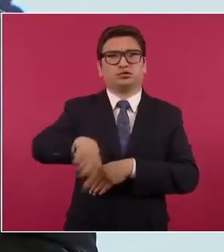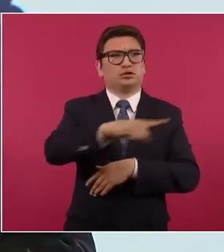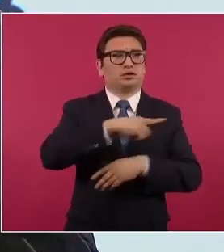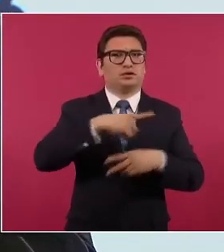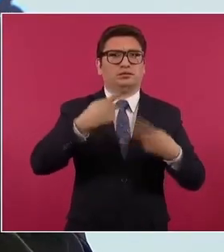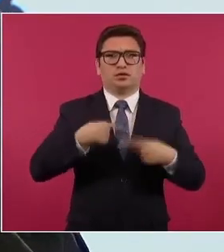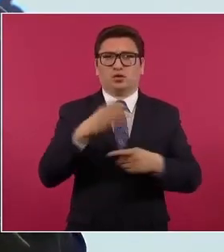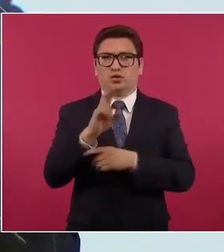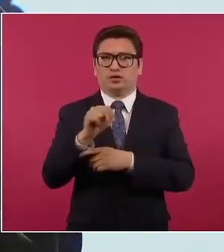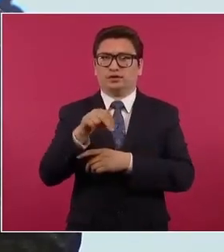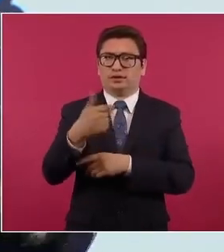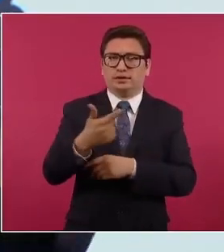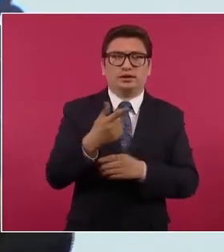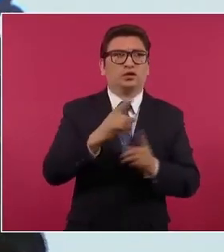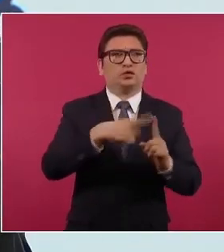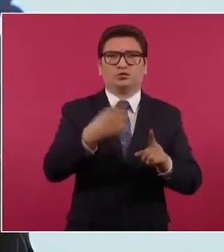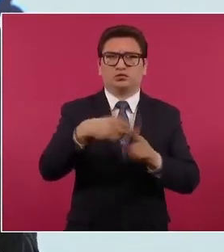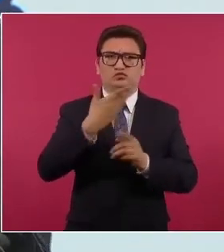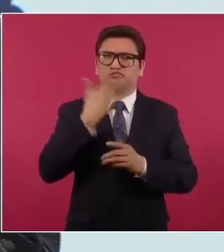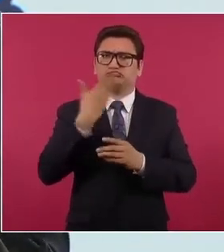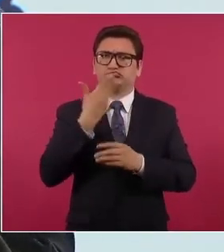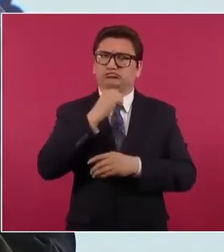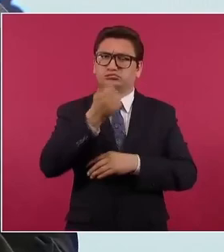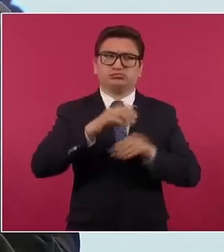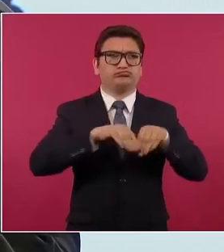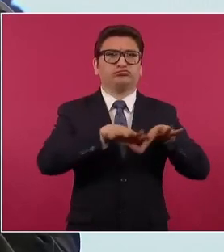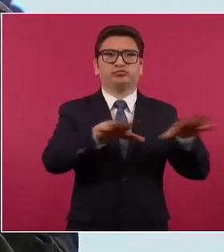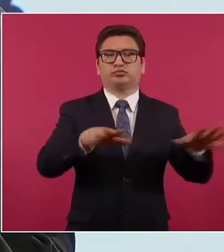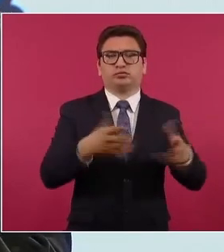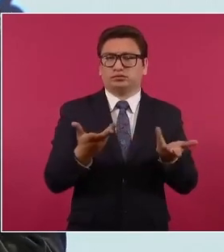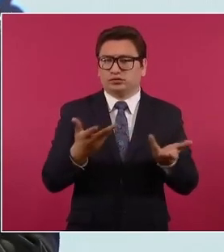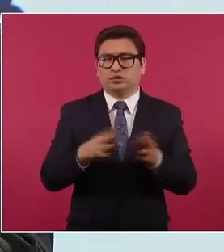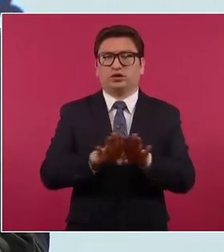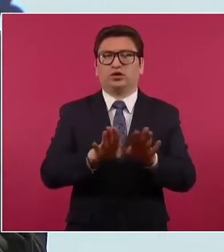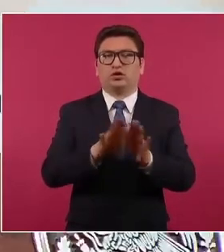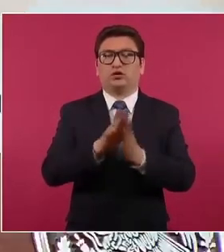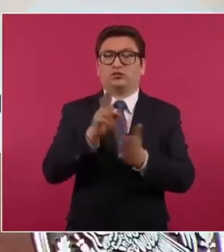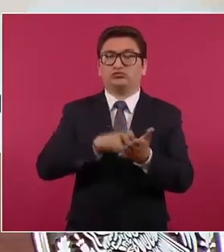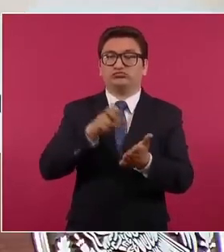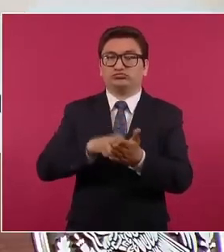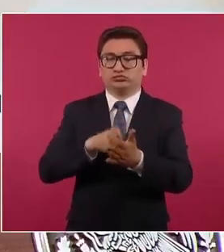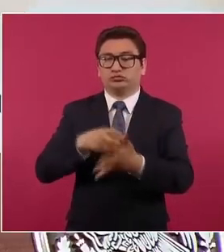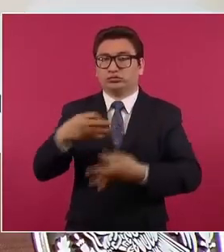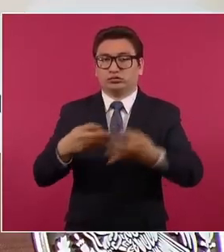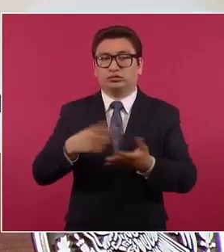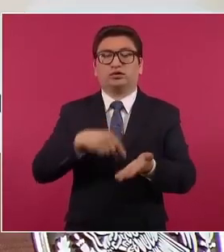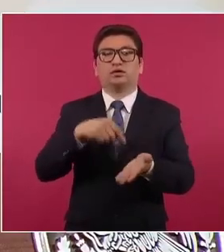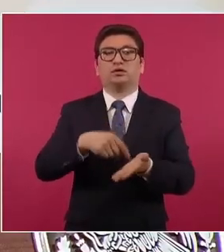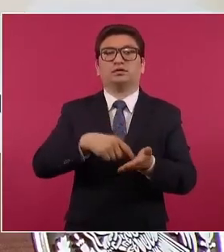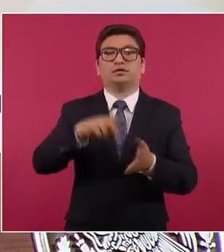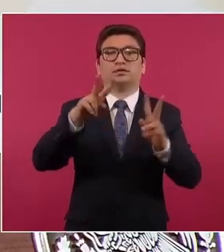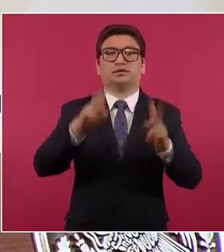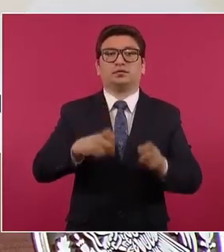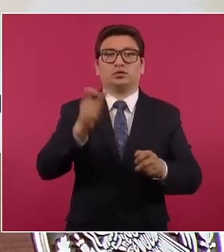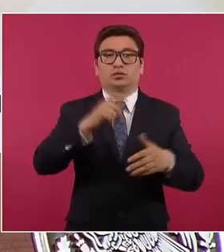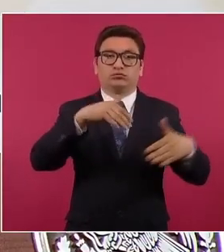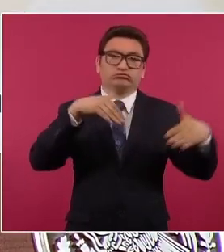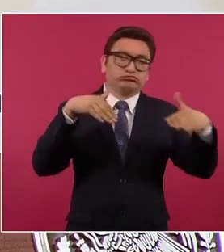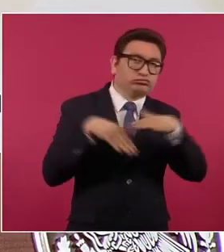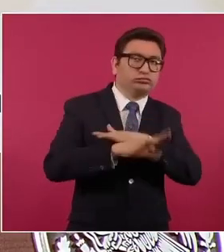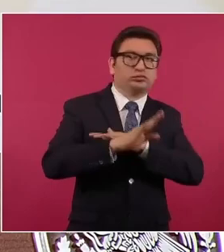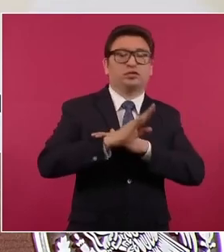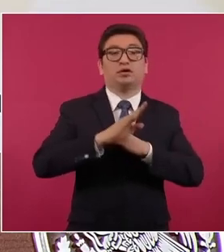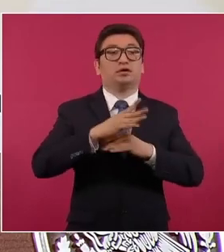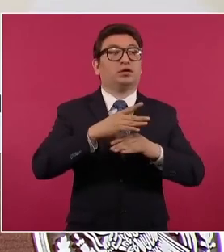ni de las ONGs, era el principal cuestionamiento a la reforma judicial, era el tema de los cateos y allanamientos